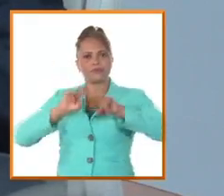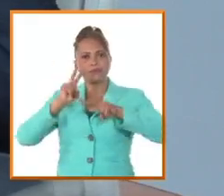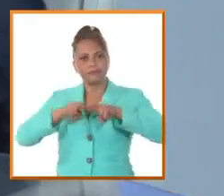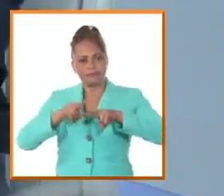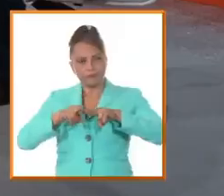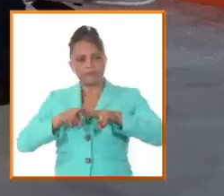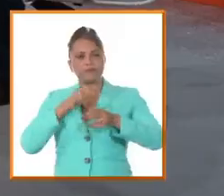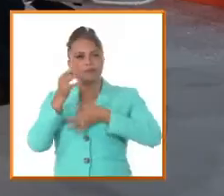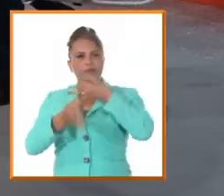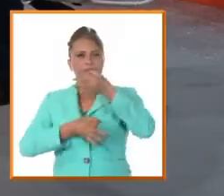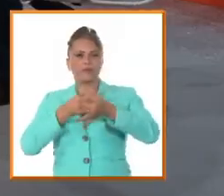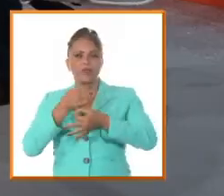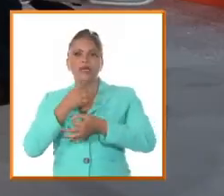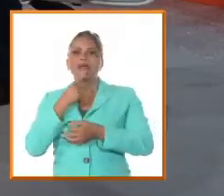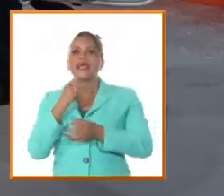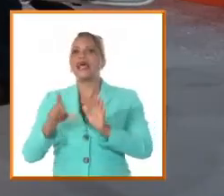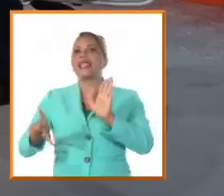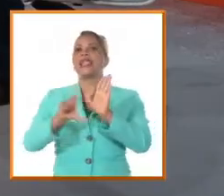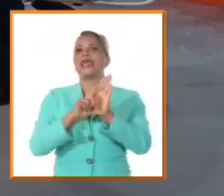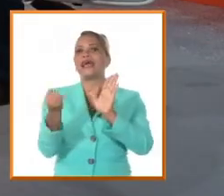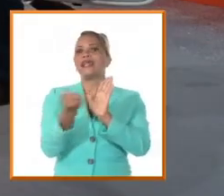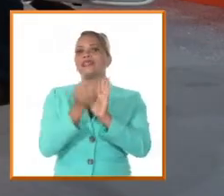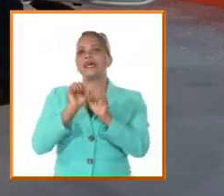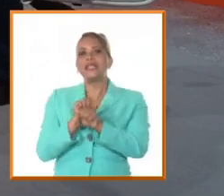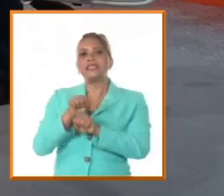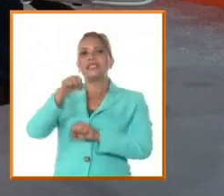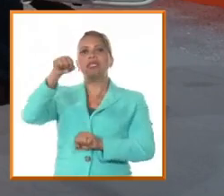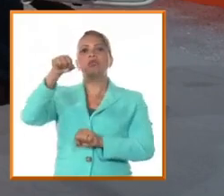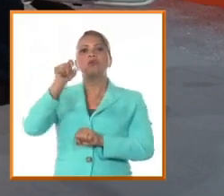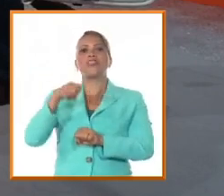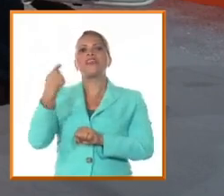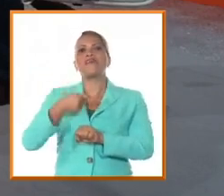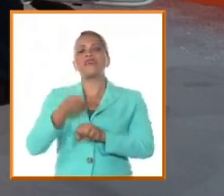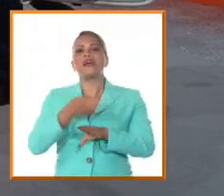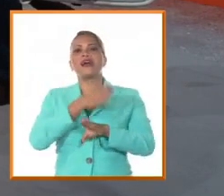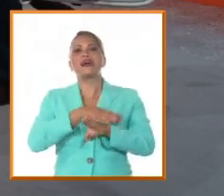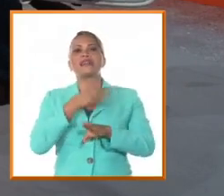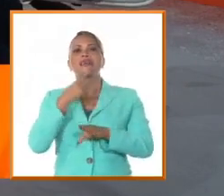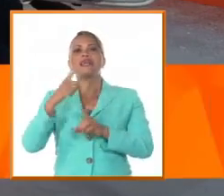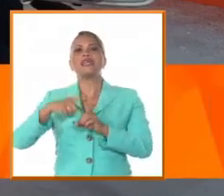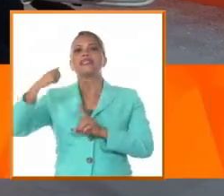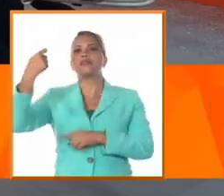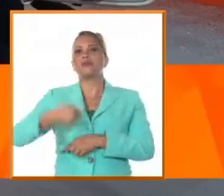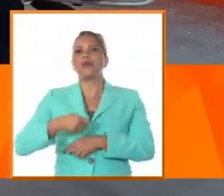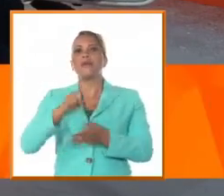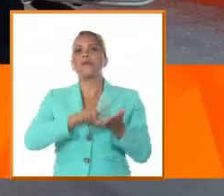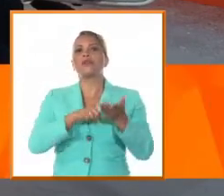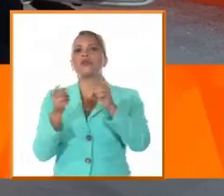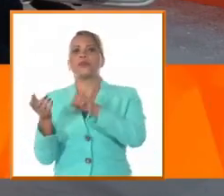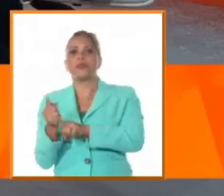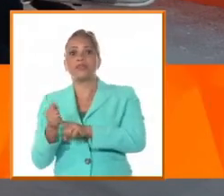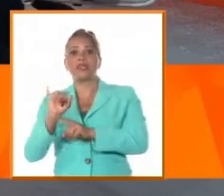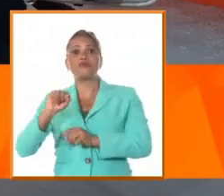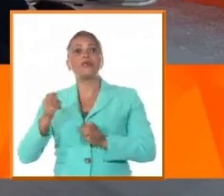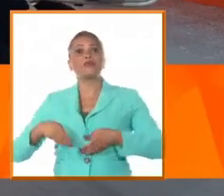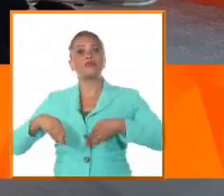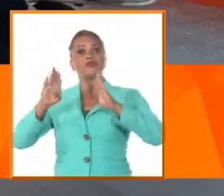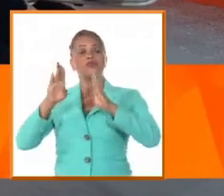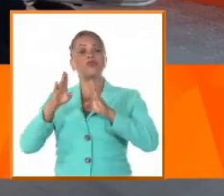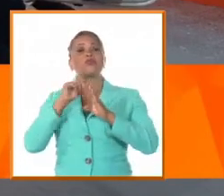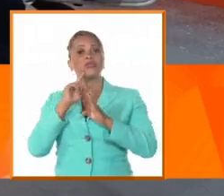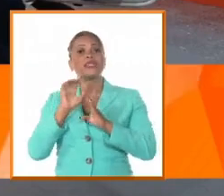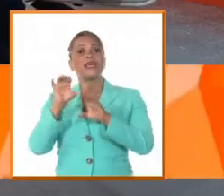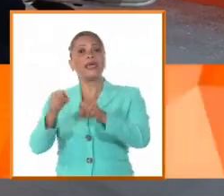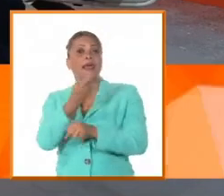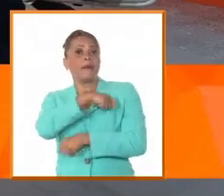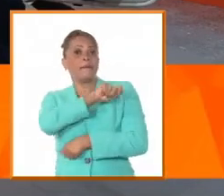en términos contemporáneos, a legalizar su título, tenía que hacerlo en la audiencia de Puerto Príncipe, que era una institución colonial que había llegado a